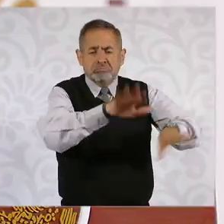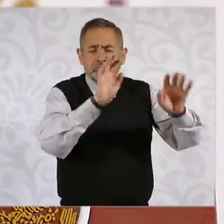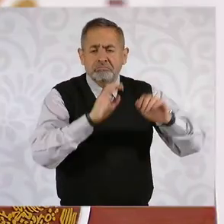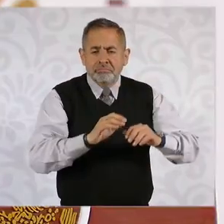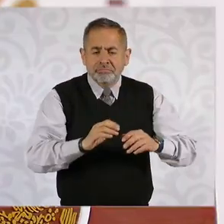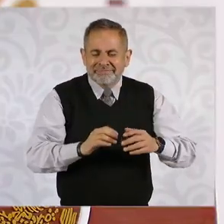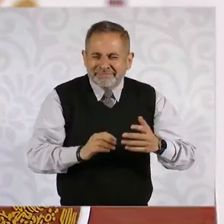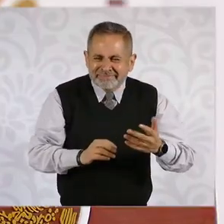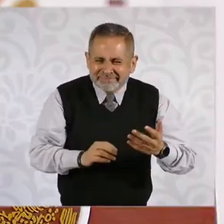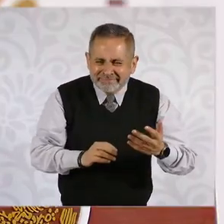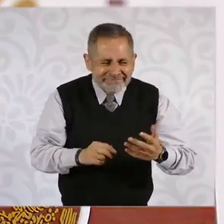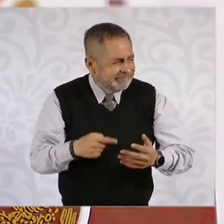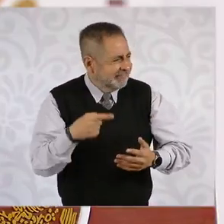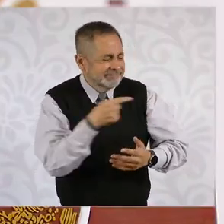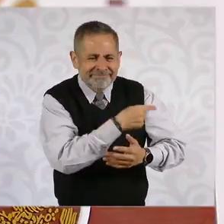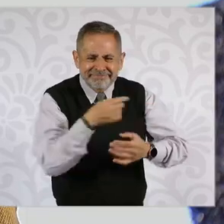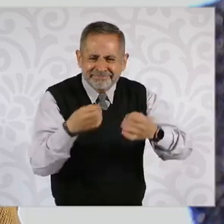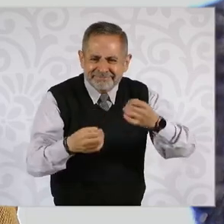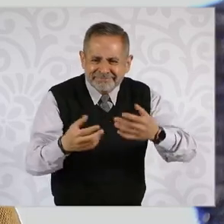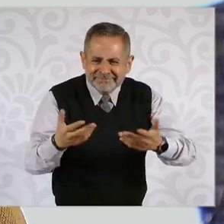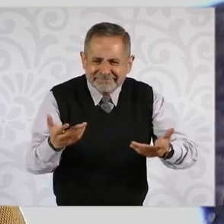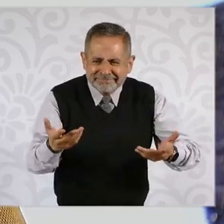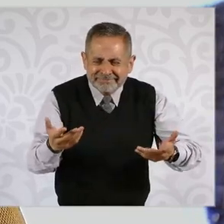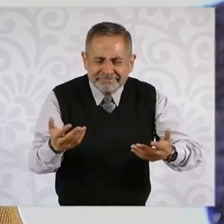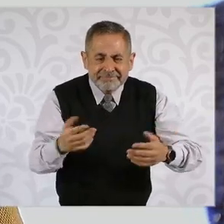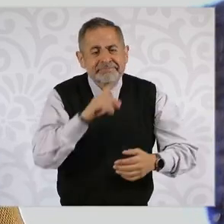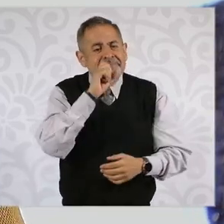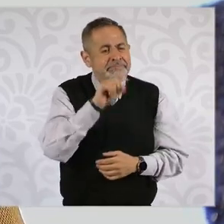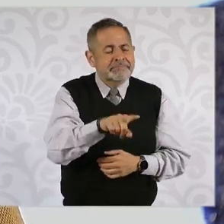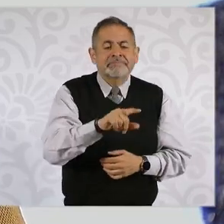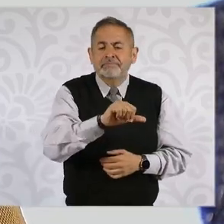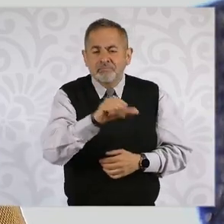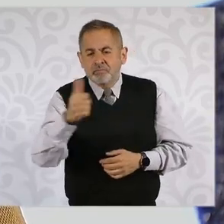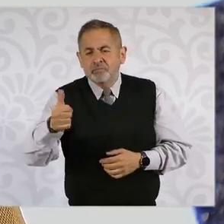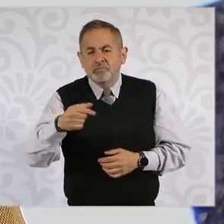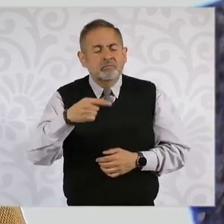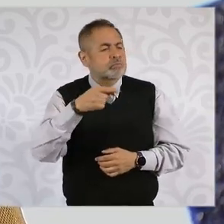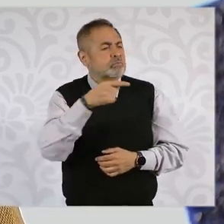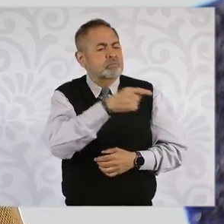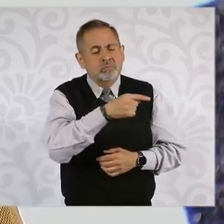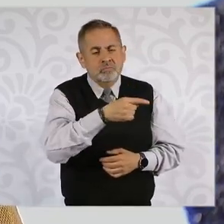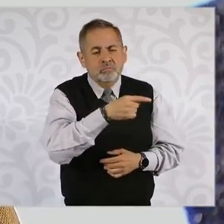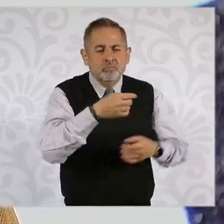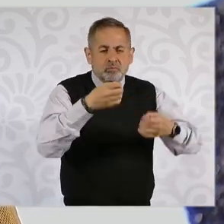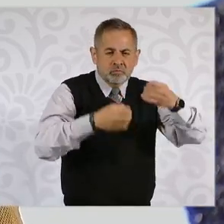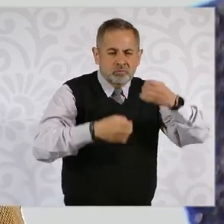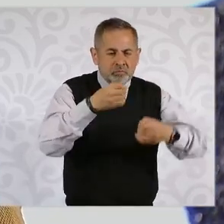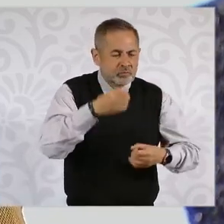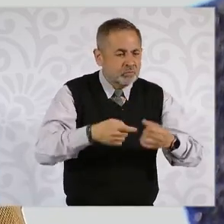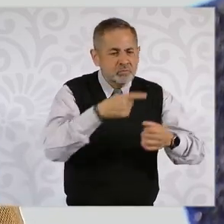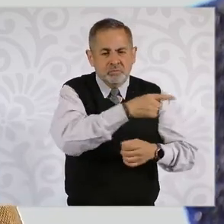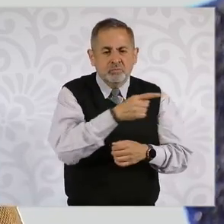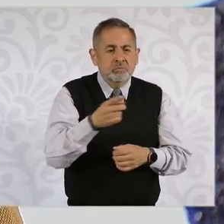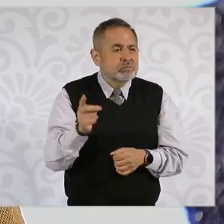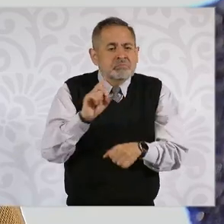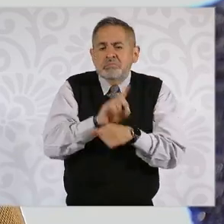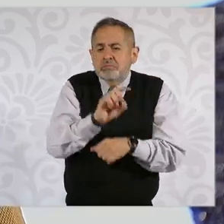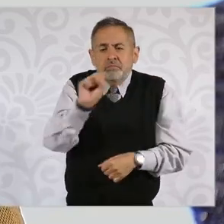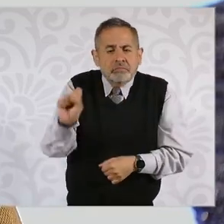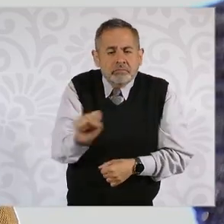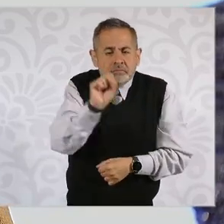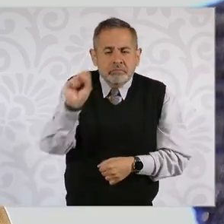También el caso de otro juez que en un sabadazo